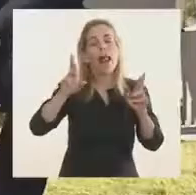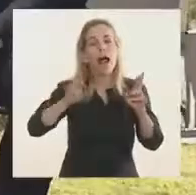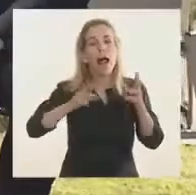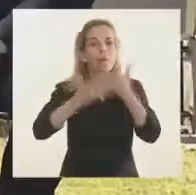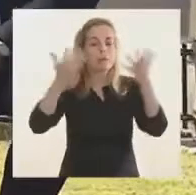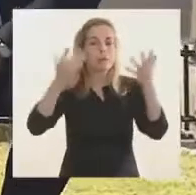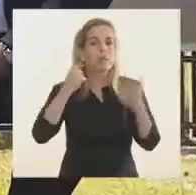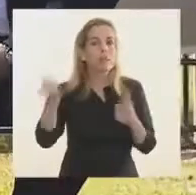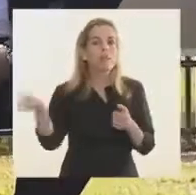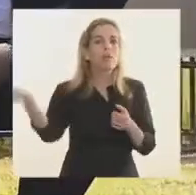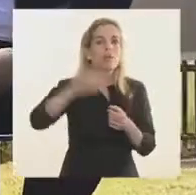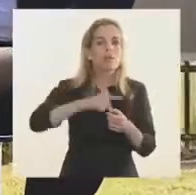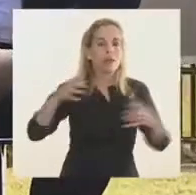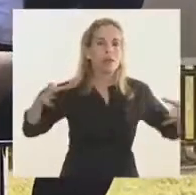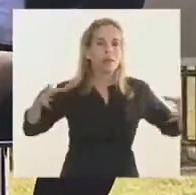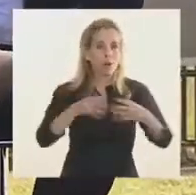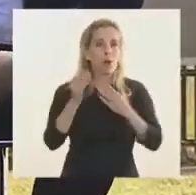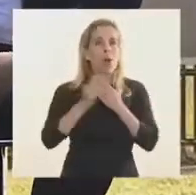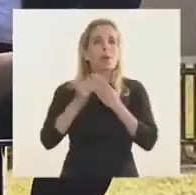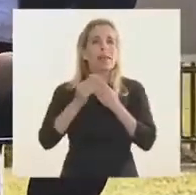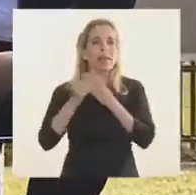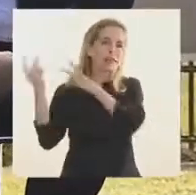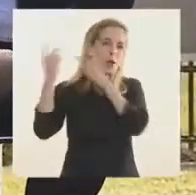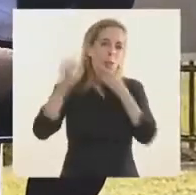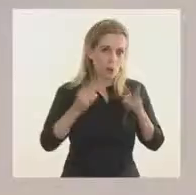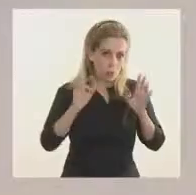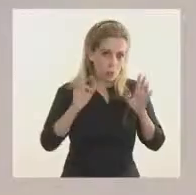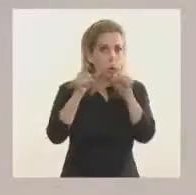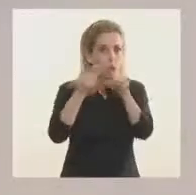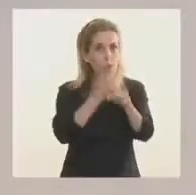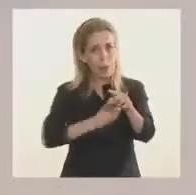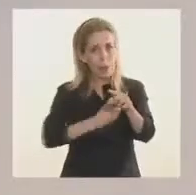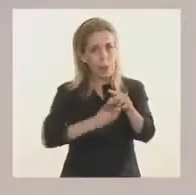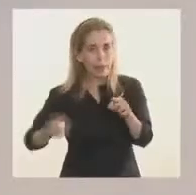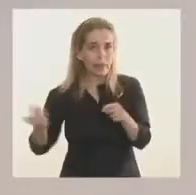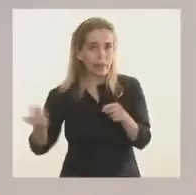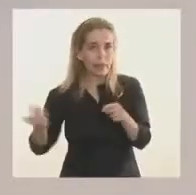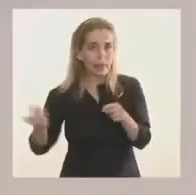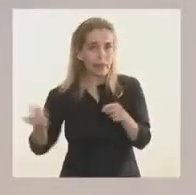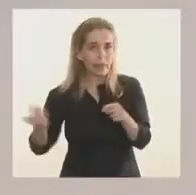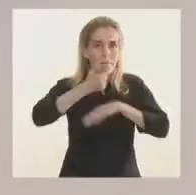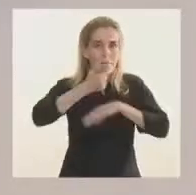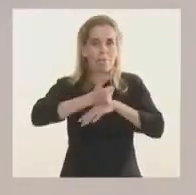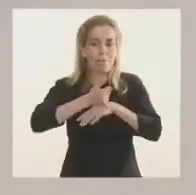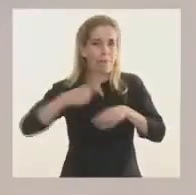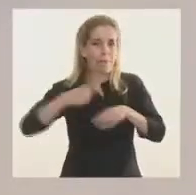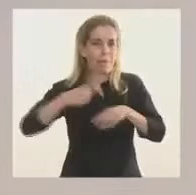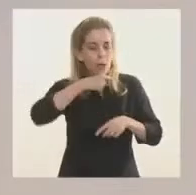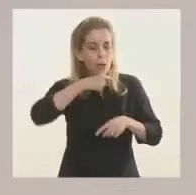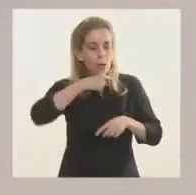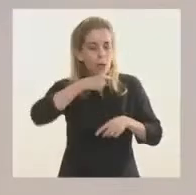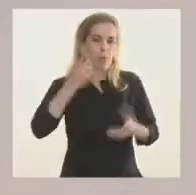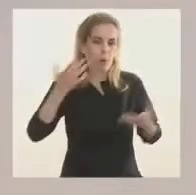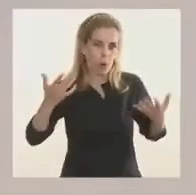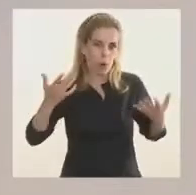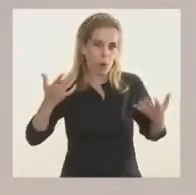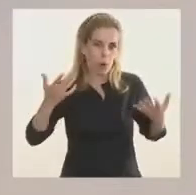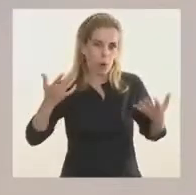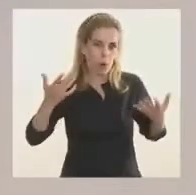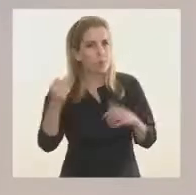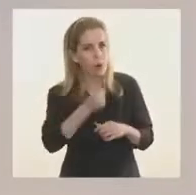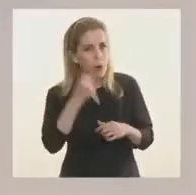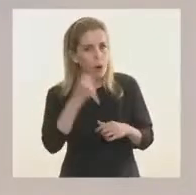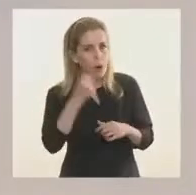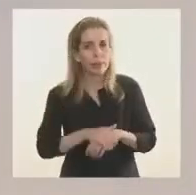podamos normalizar esta situación, pero que usted nuevamente esté acompañándonos, es para nosotros una señal muy importante.